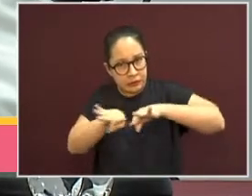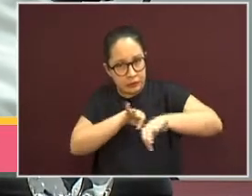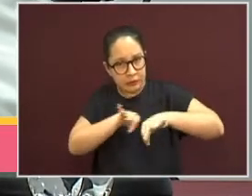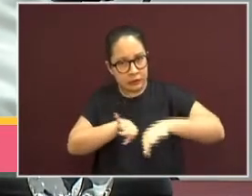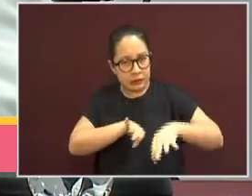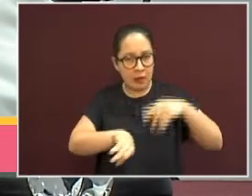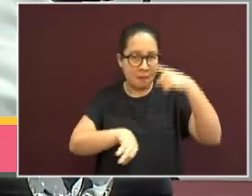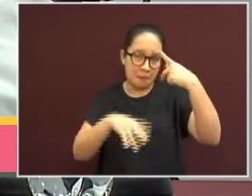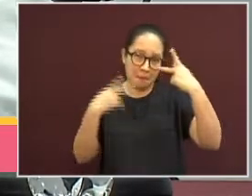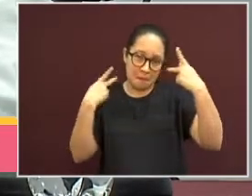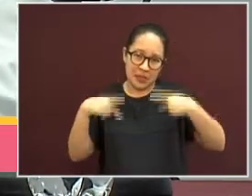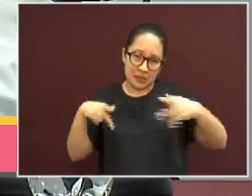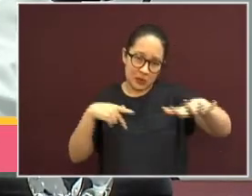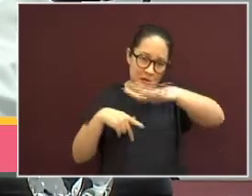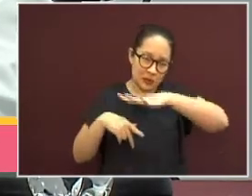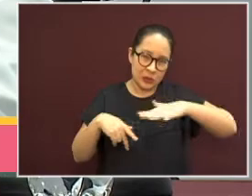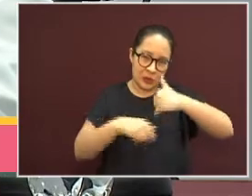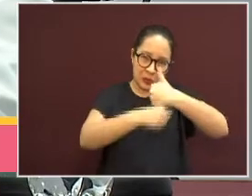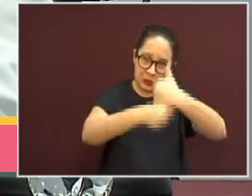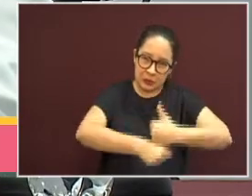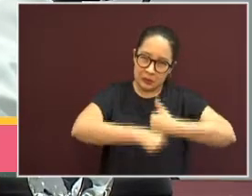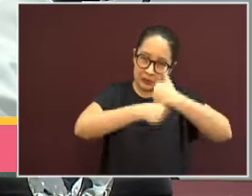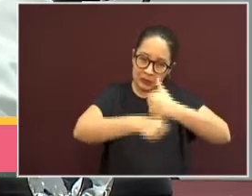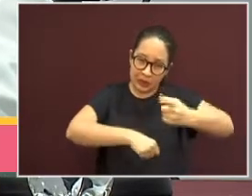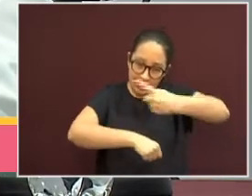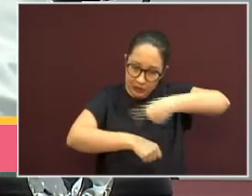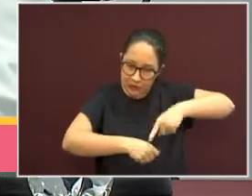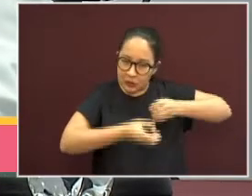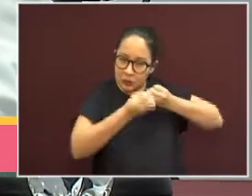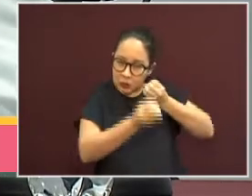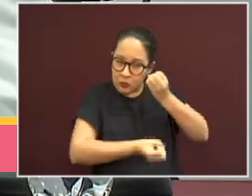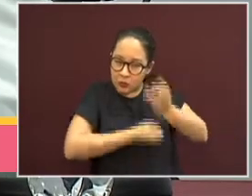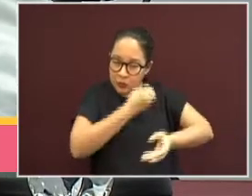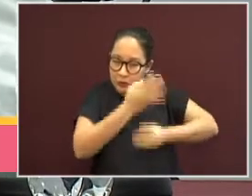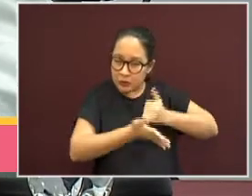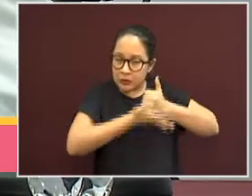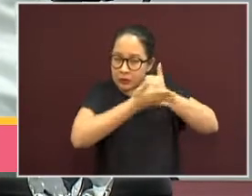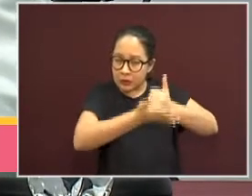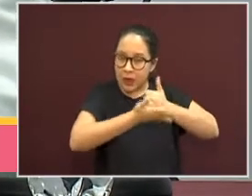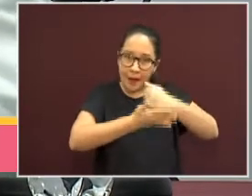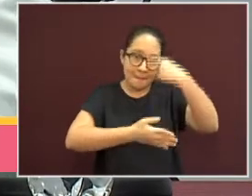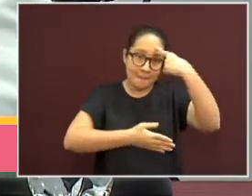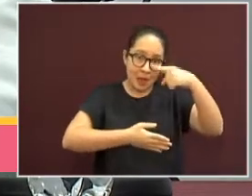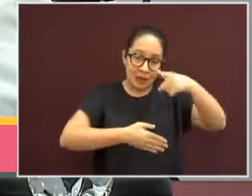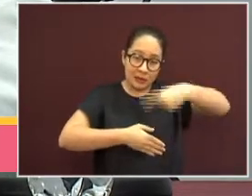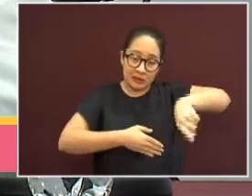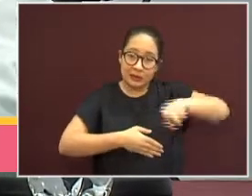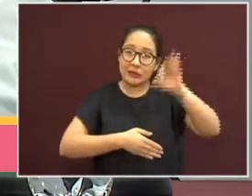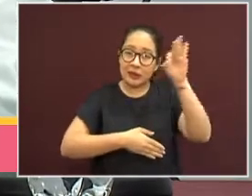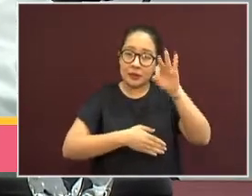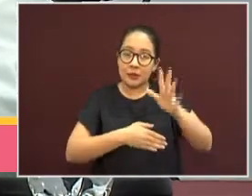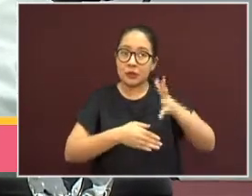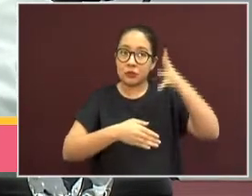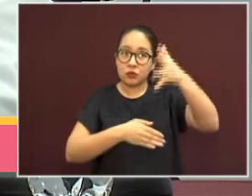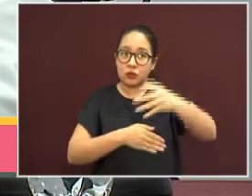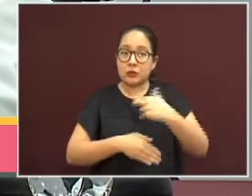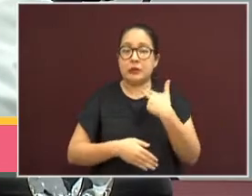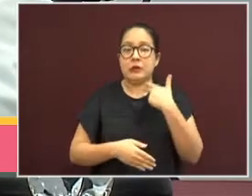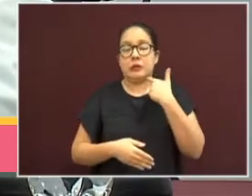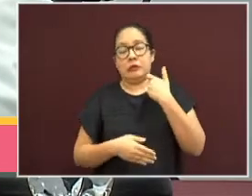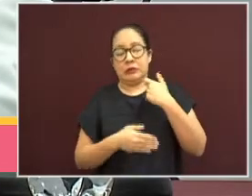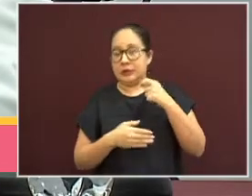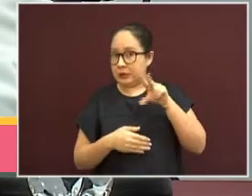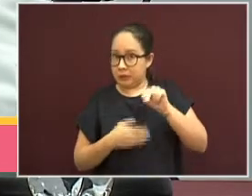sufren estos trastornos que los conducen, que los llevan a un comportamiento suicida. A través del Instituto